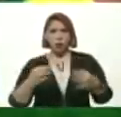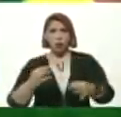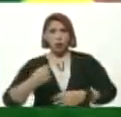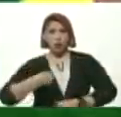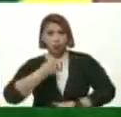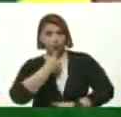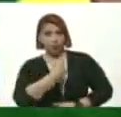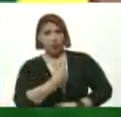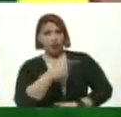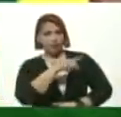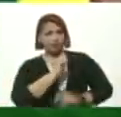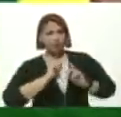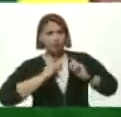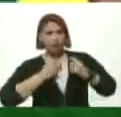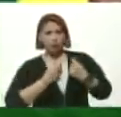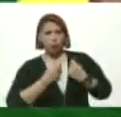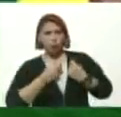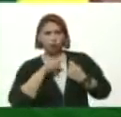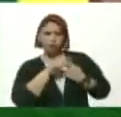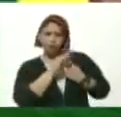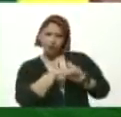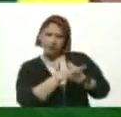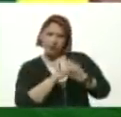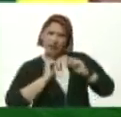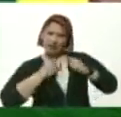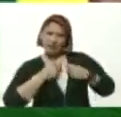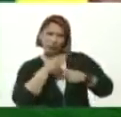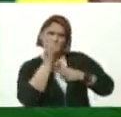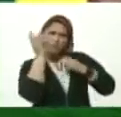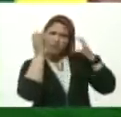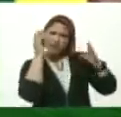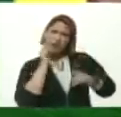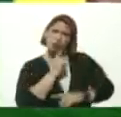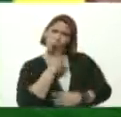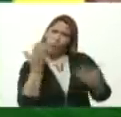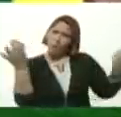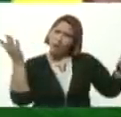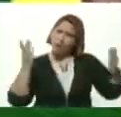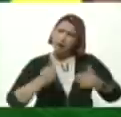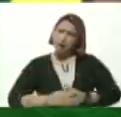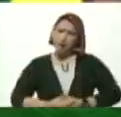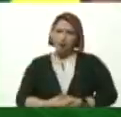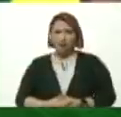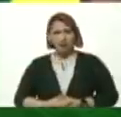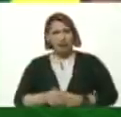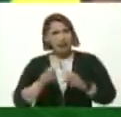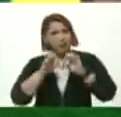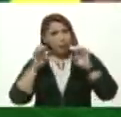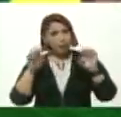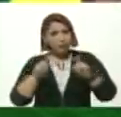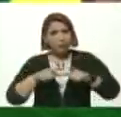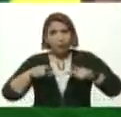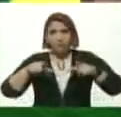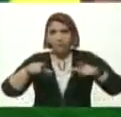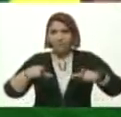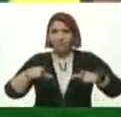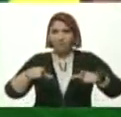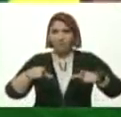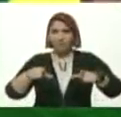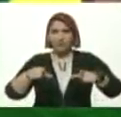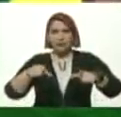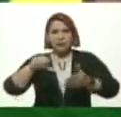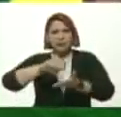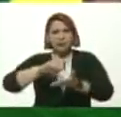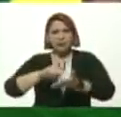A Aristóbulo Aristóbulo Tú Se inventas Nombres Vale Educación Lugarizada Desde Lo